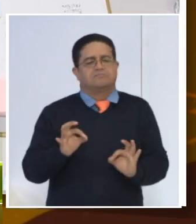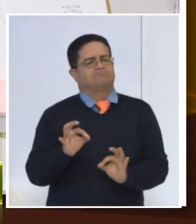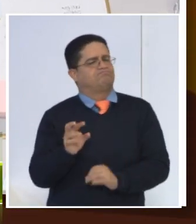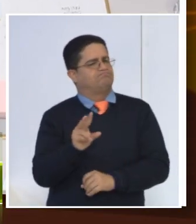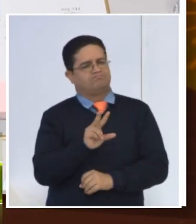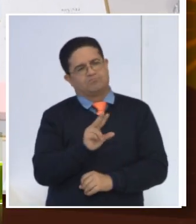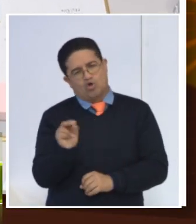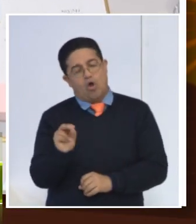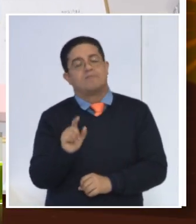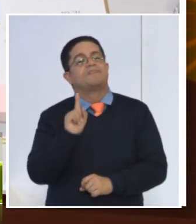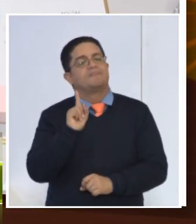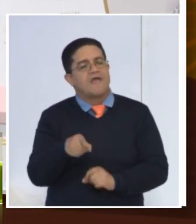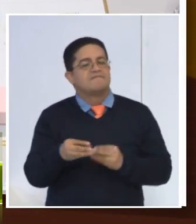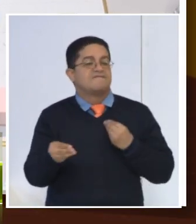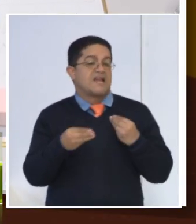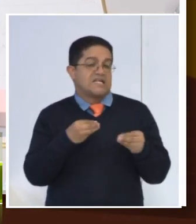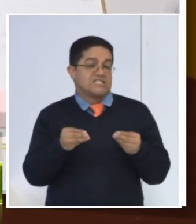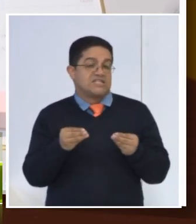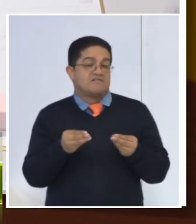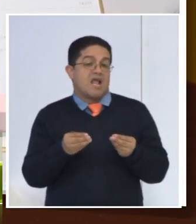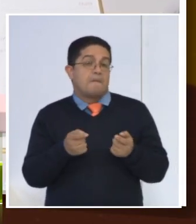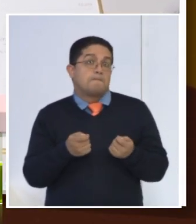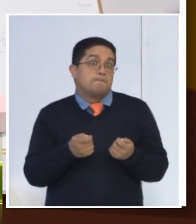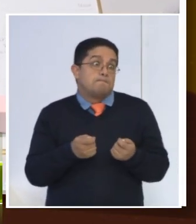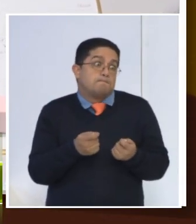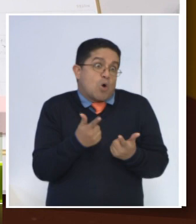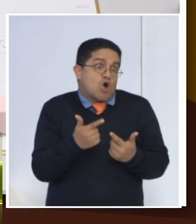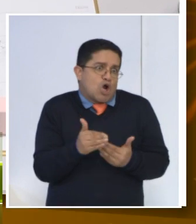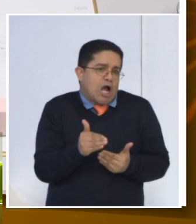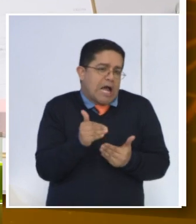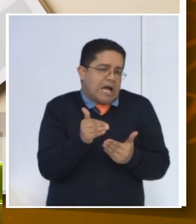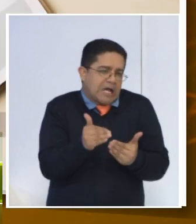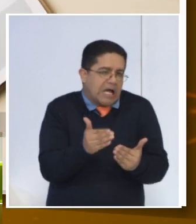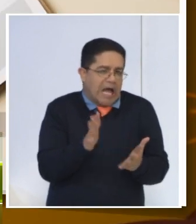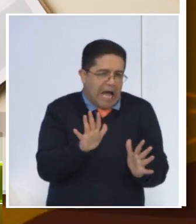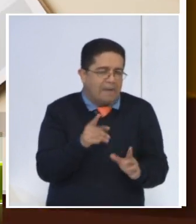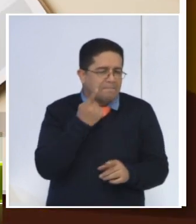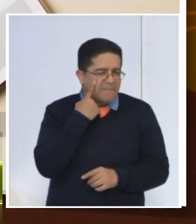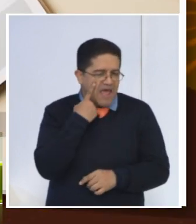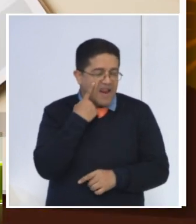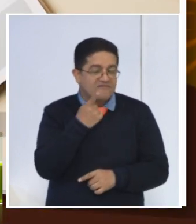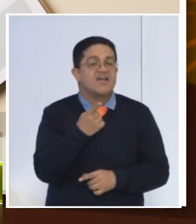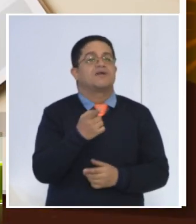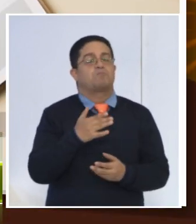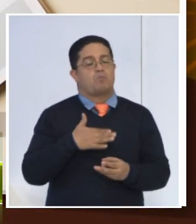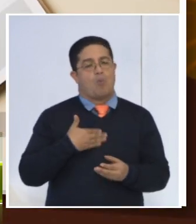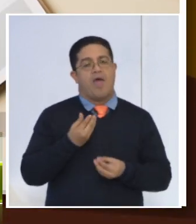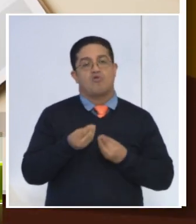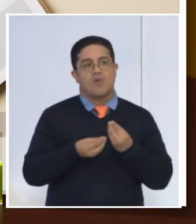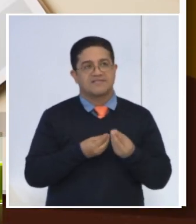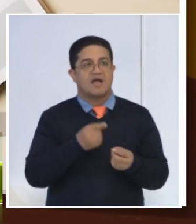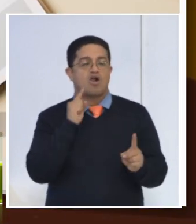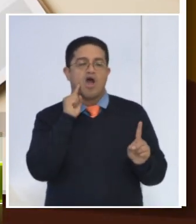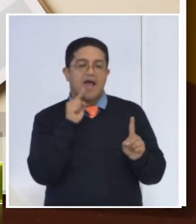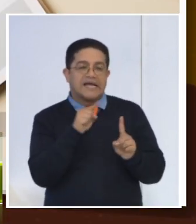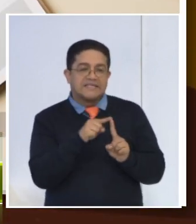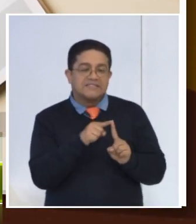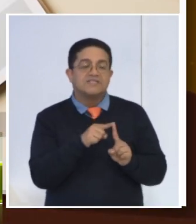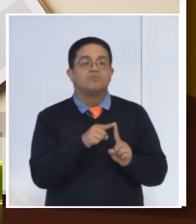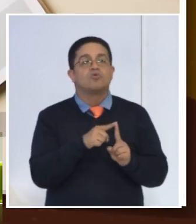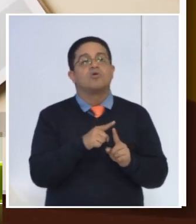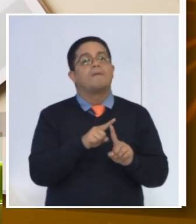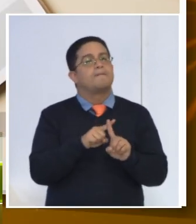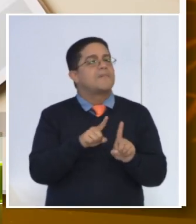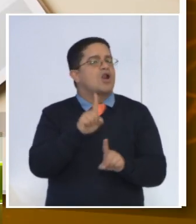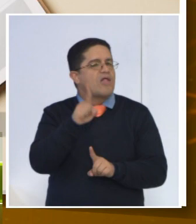Puede ser un poco más, puede ser un poco menos. Hay tantos factores a considerar a la hora de plantearnos metas y objetivos de vida que, bueno, eso siempre